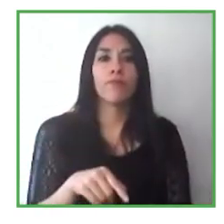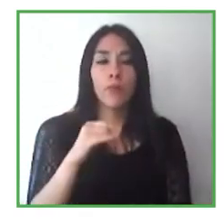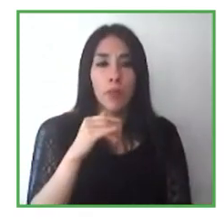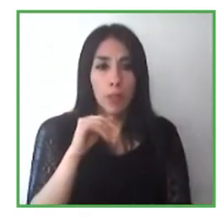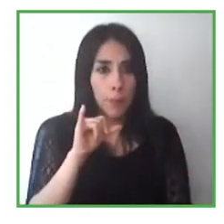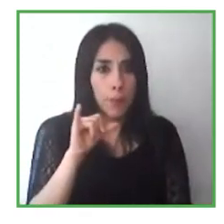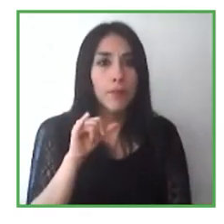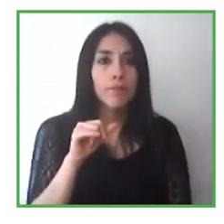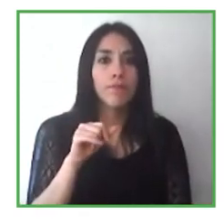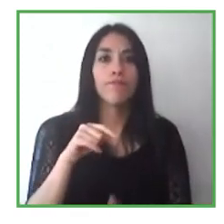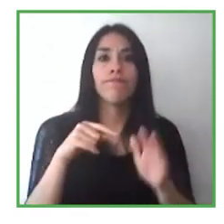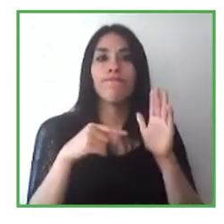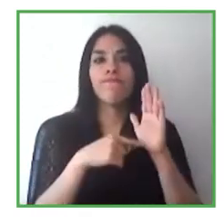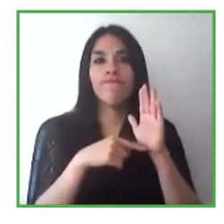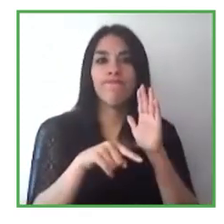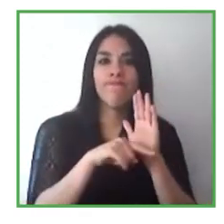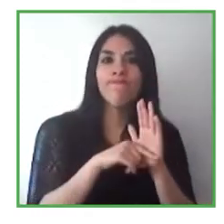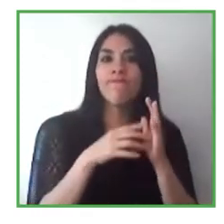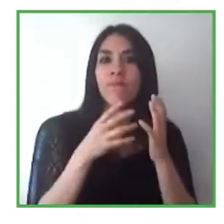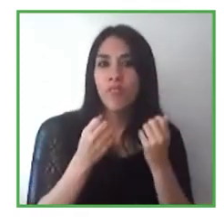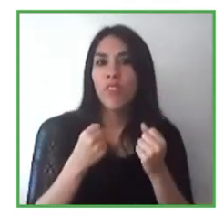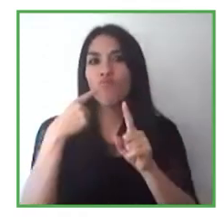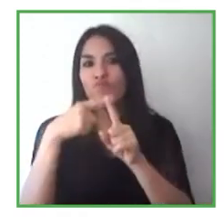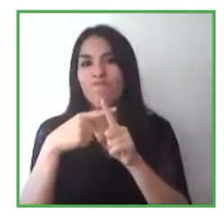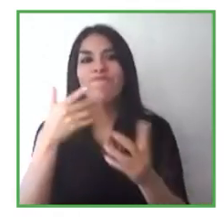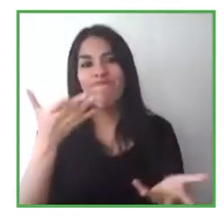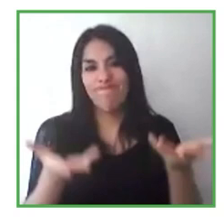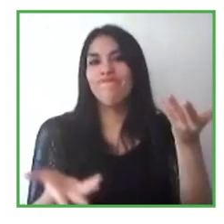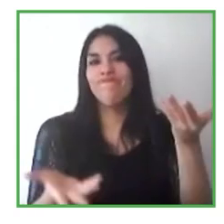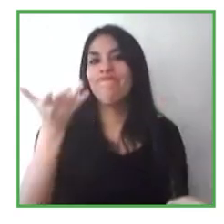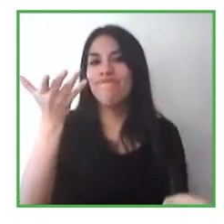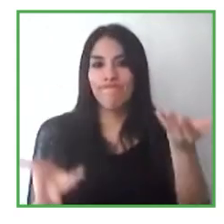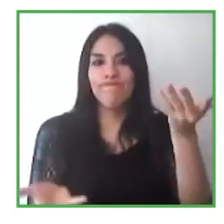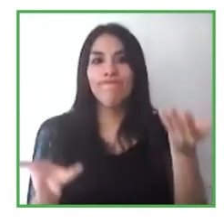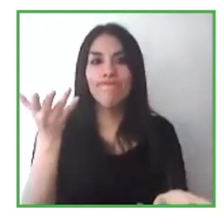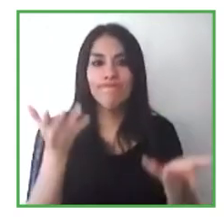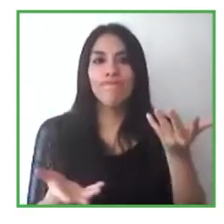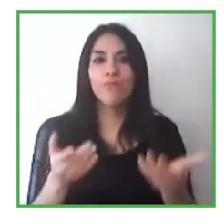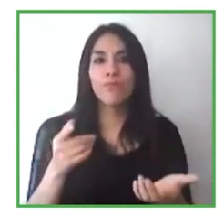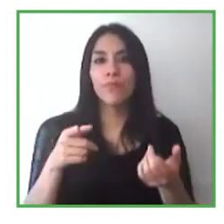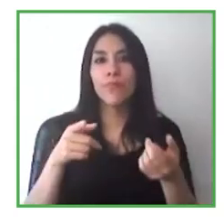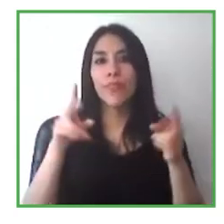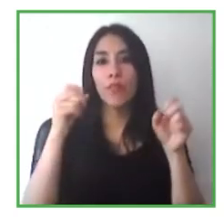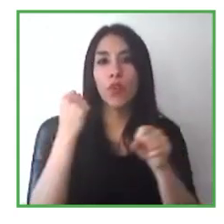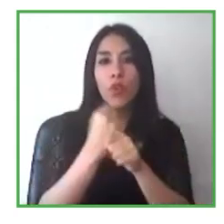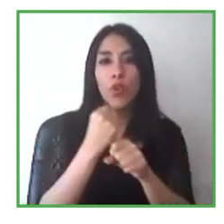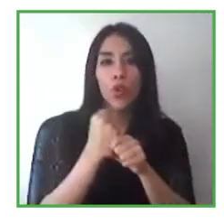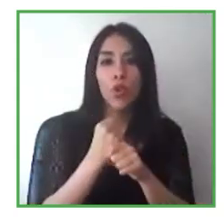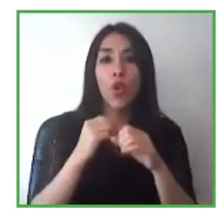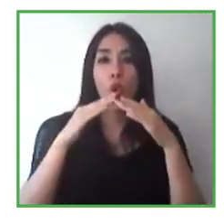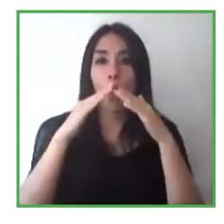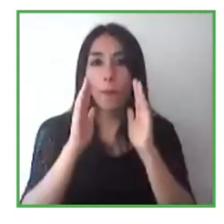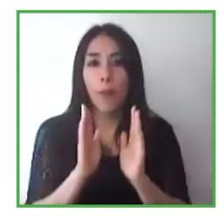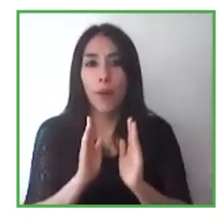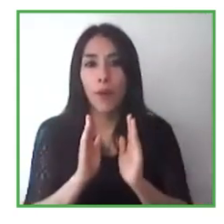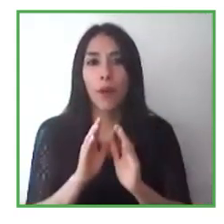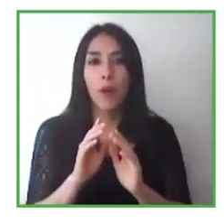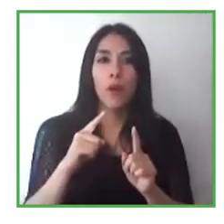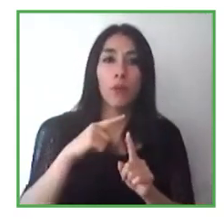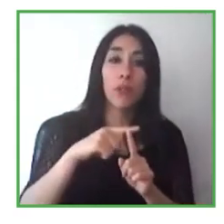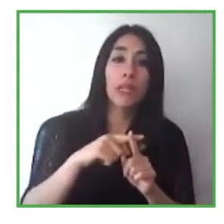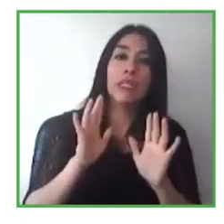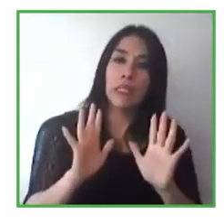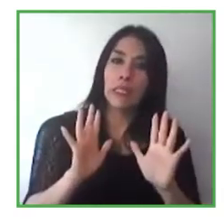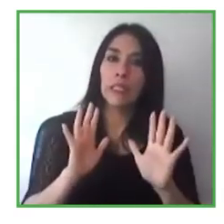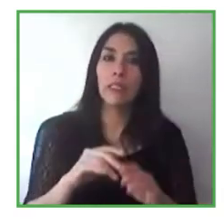positivas, de hecho, debido al trabajo, bueno, debido al trabajo en el hogar. En primer lugar, hay algunas positivas, 95% antes